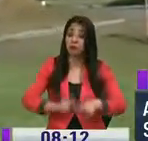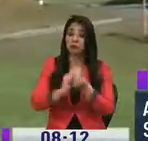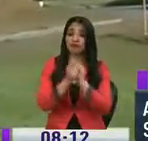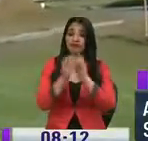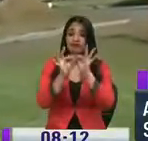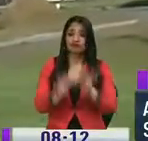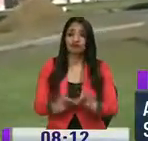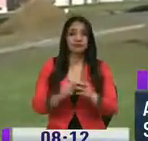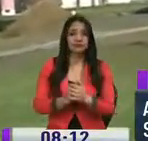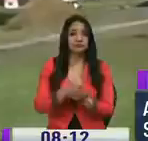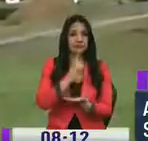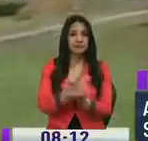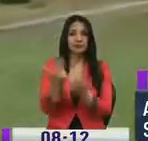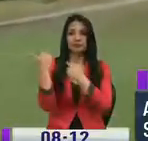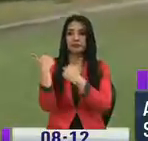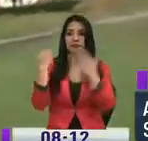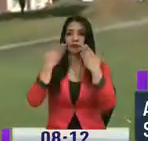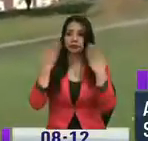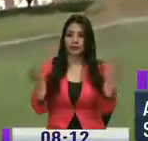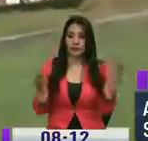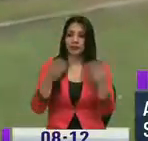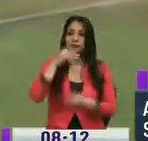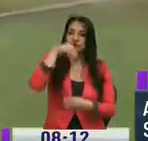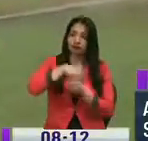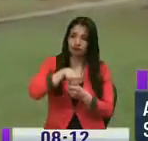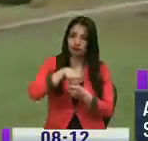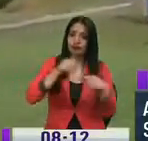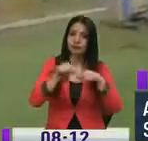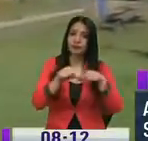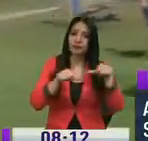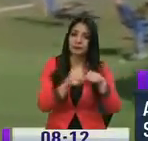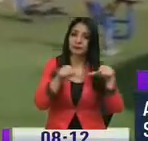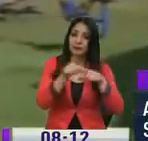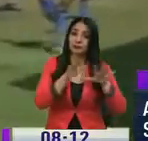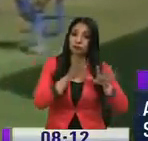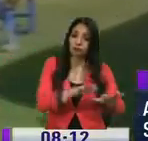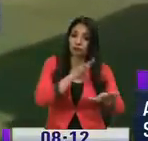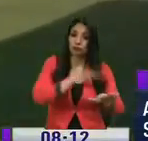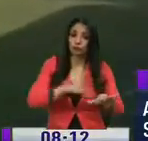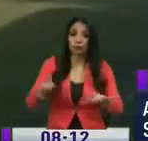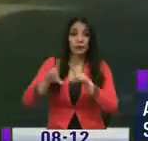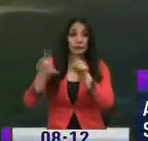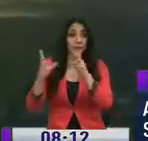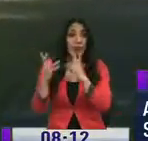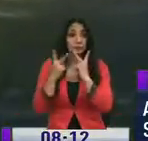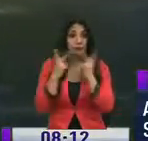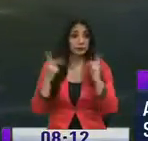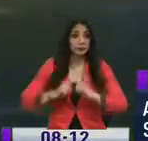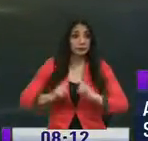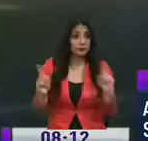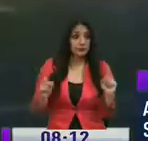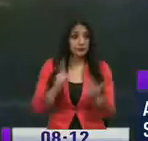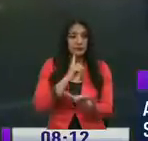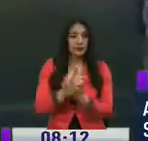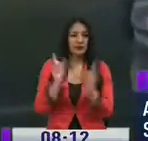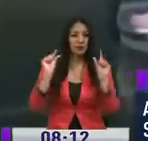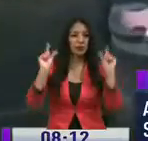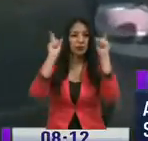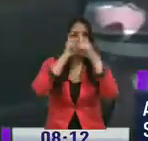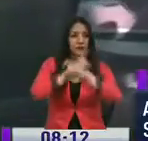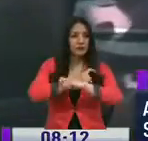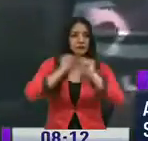competencias no sabíamos es parte de la administración zonal y no de la empresa de obras públicas. Ahí es un poco complicado el tema de la